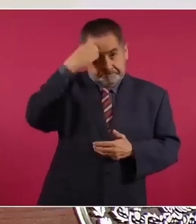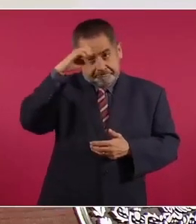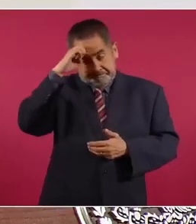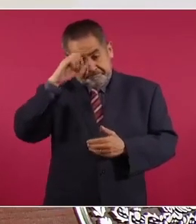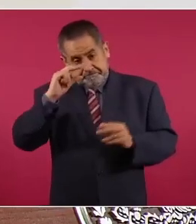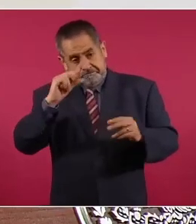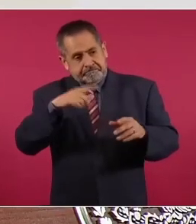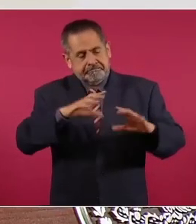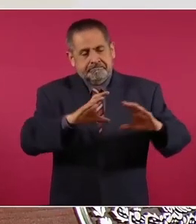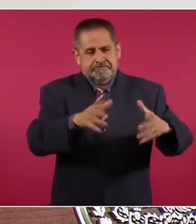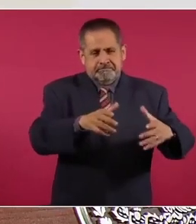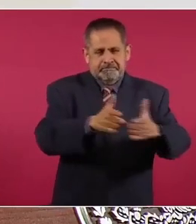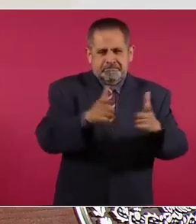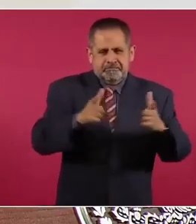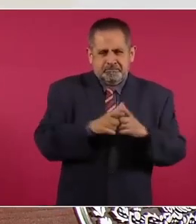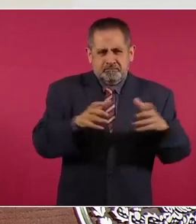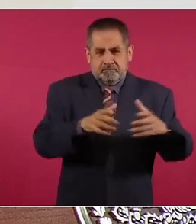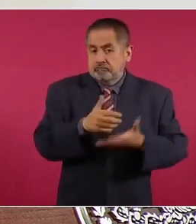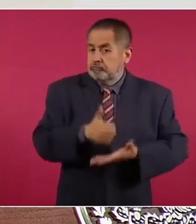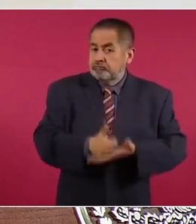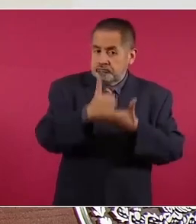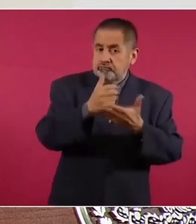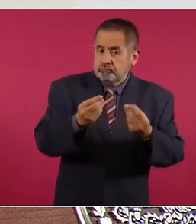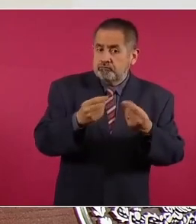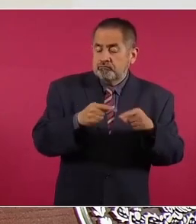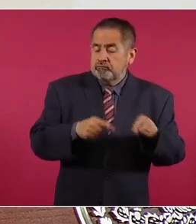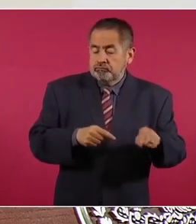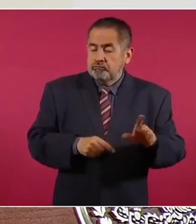que han ayudado mucho,